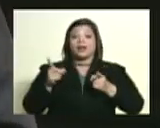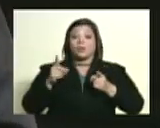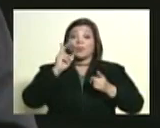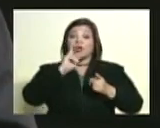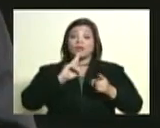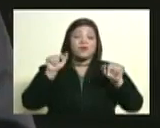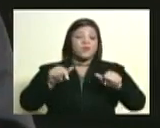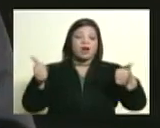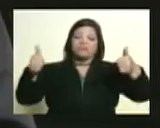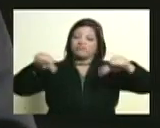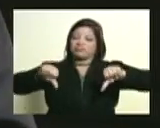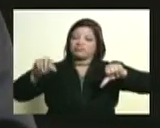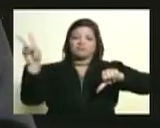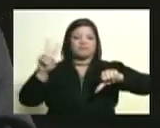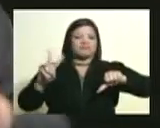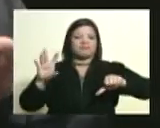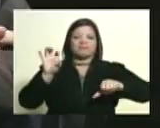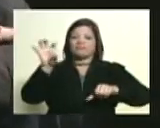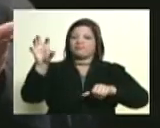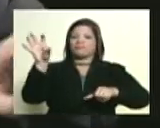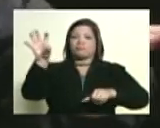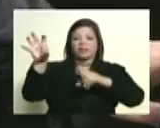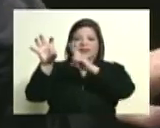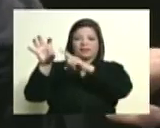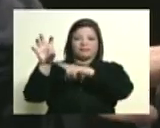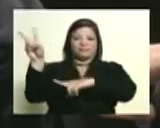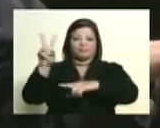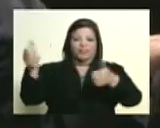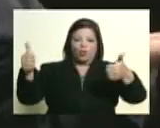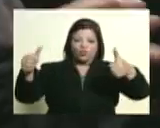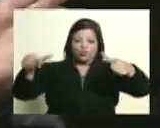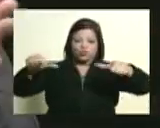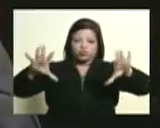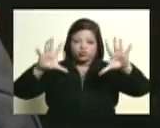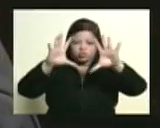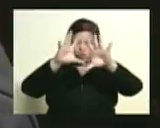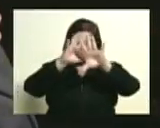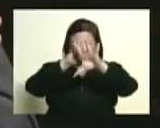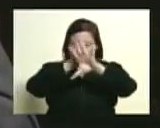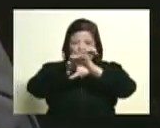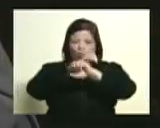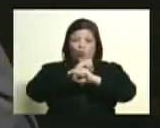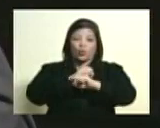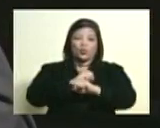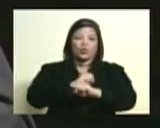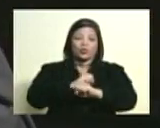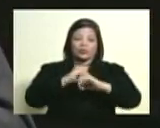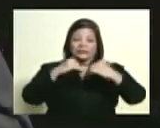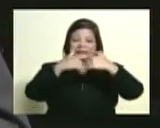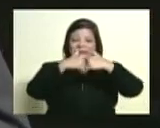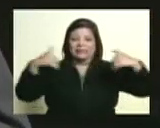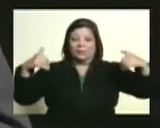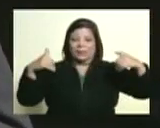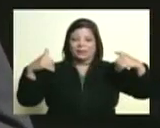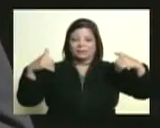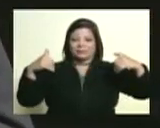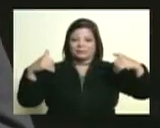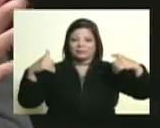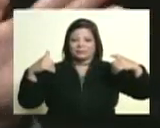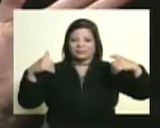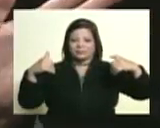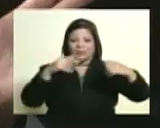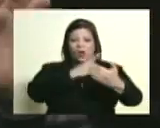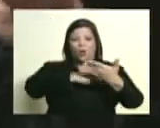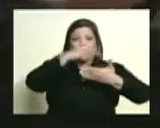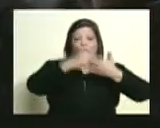fue el abismo, es decir, vino la separación entre el